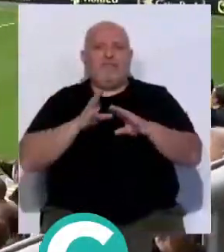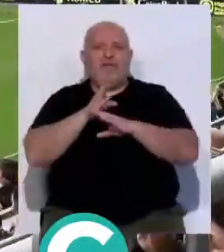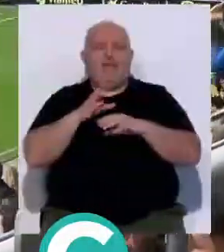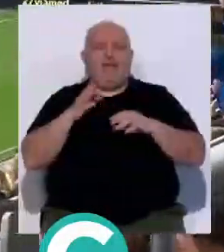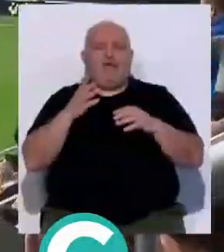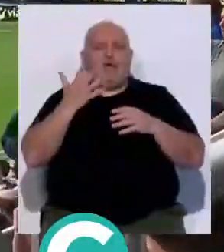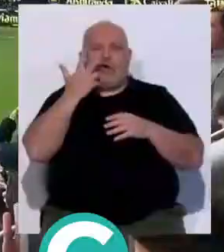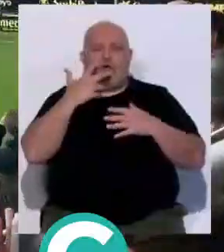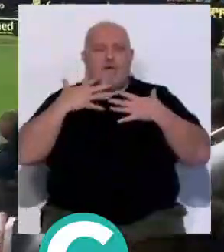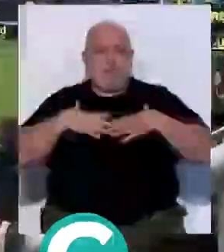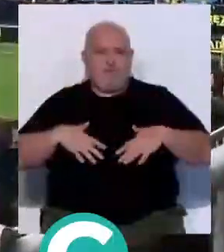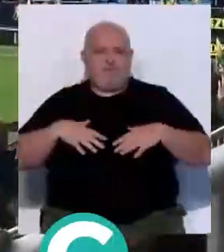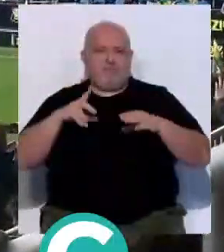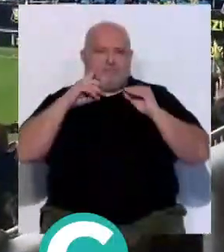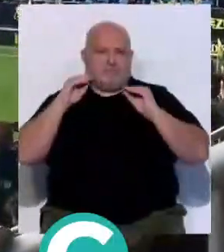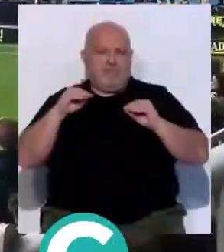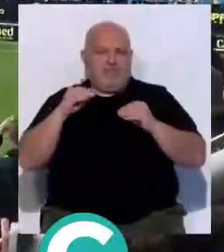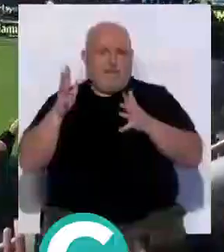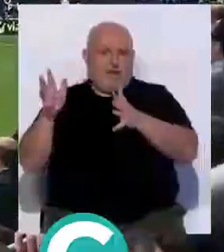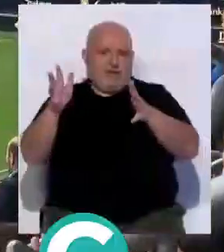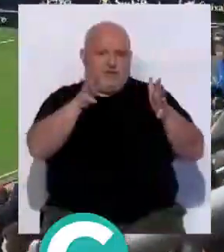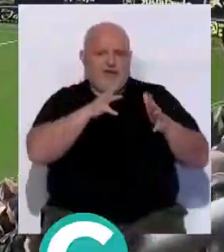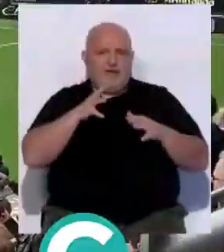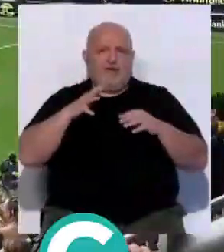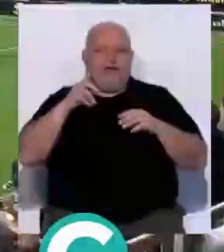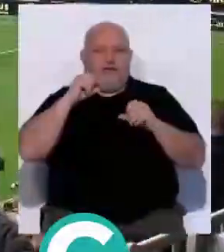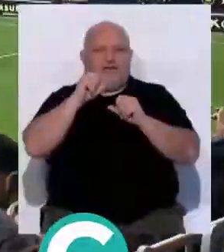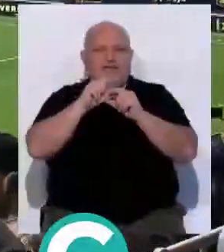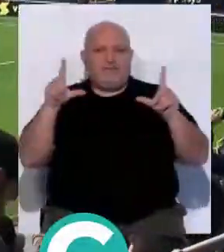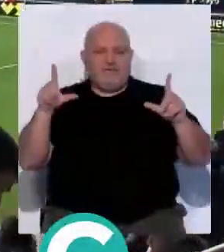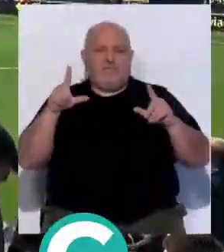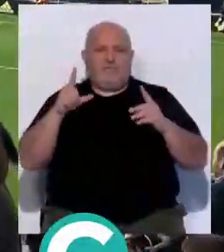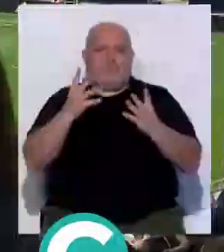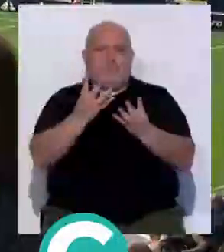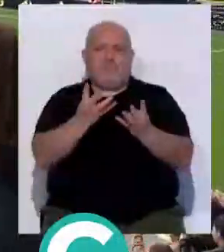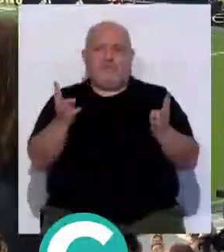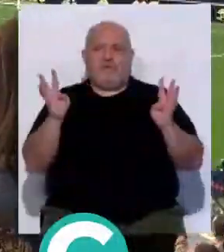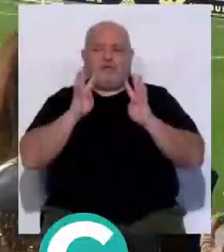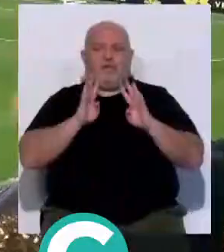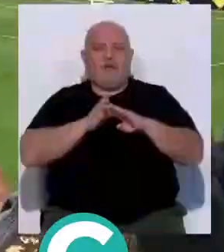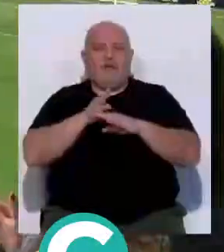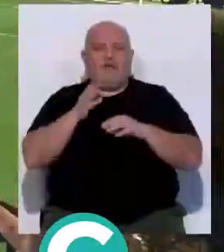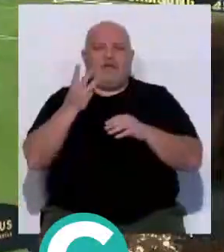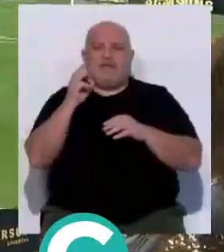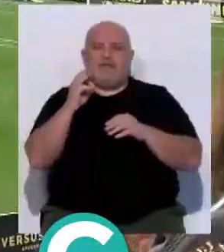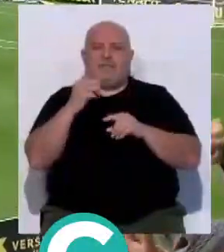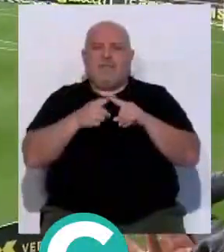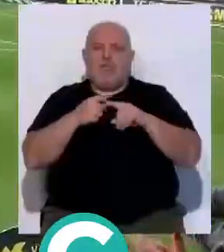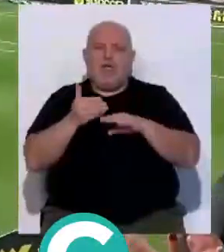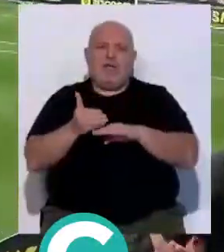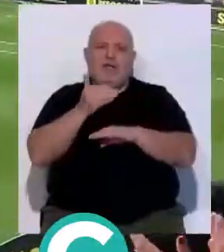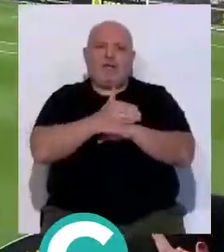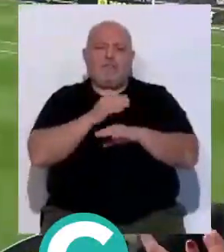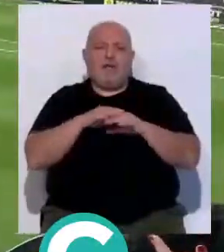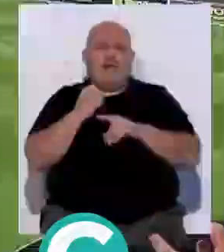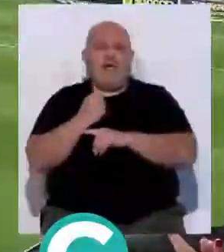al estadio con colores amarillos, para dar realce a la parte baja del plano televisivo y primordial, acudir a la grada al menos 30 minutos antes del partido